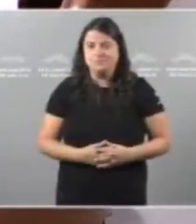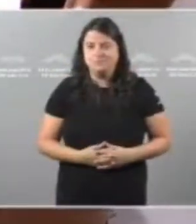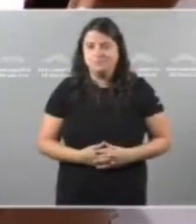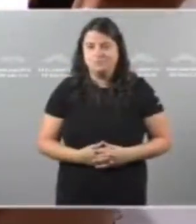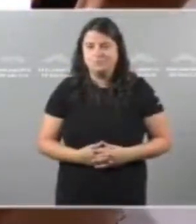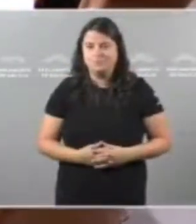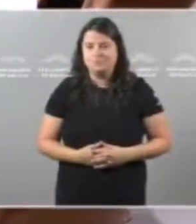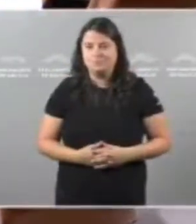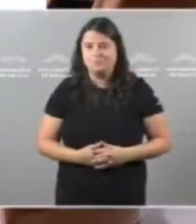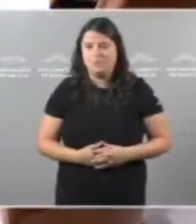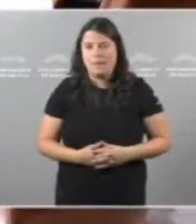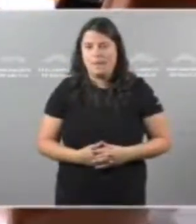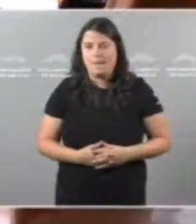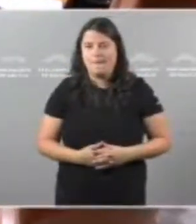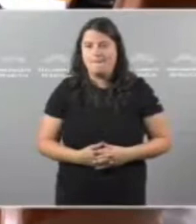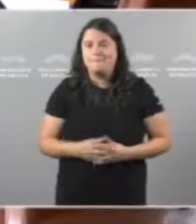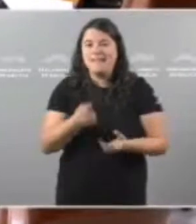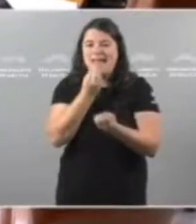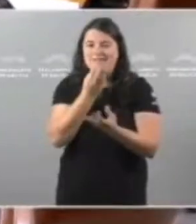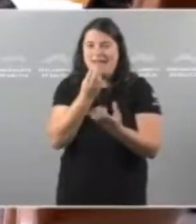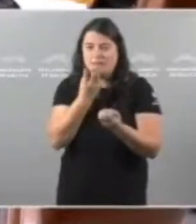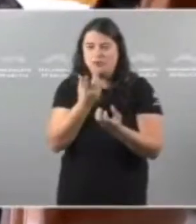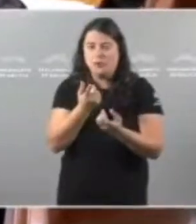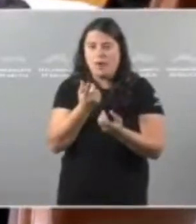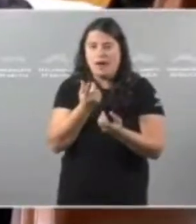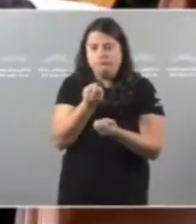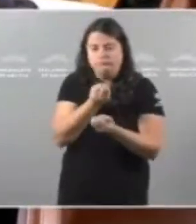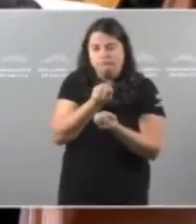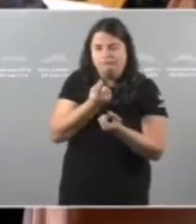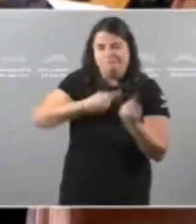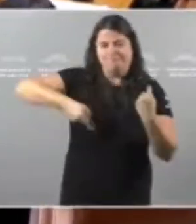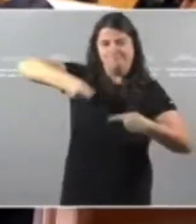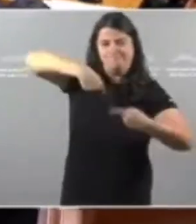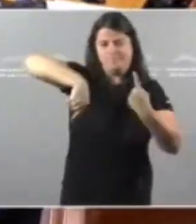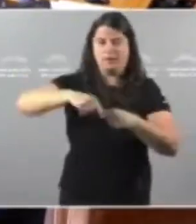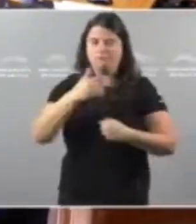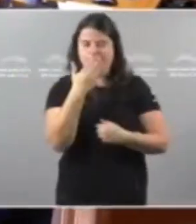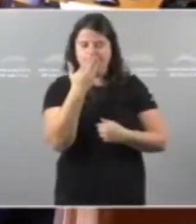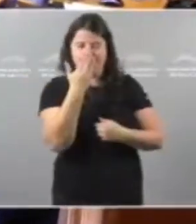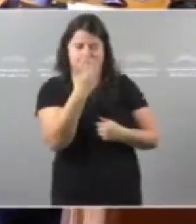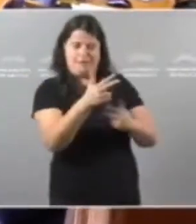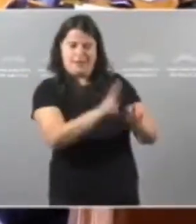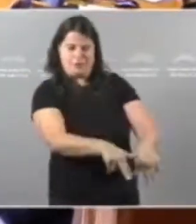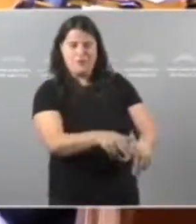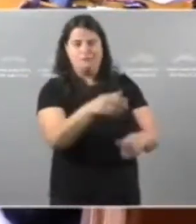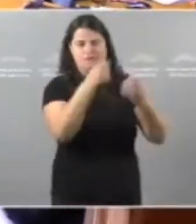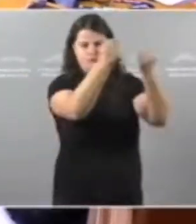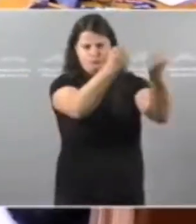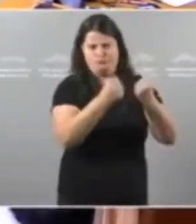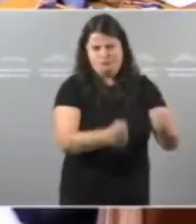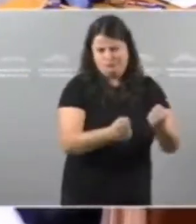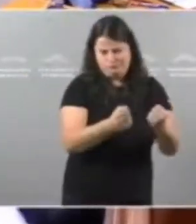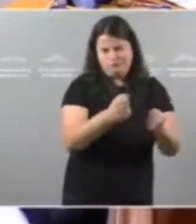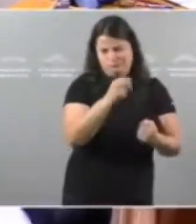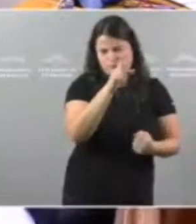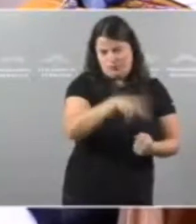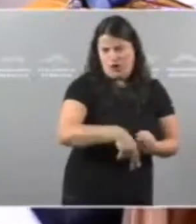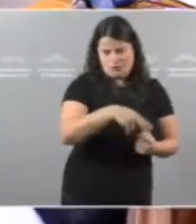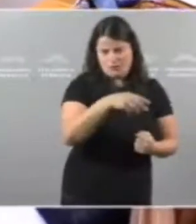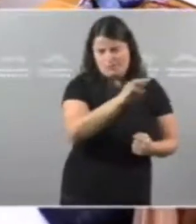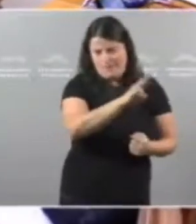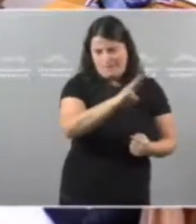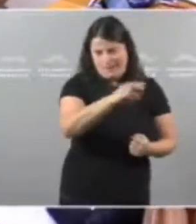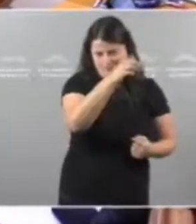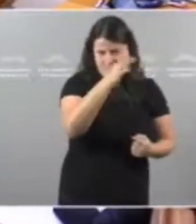E retorcen moitos datos Porque iso hai que reconhecerles que son expertas e expertos Pero,